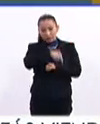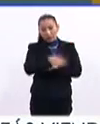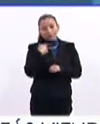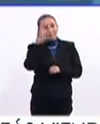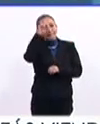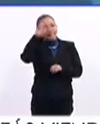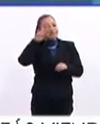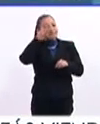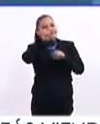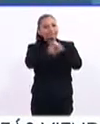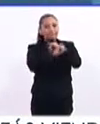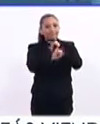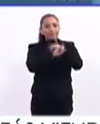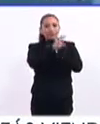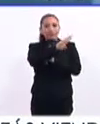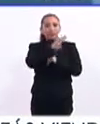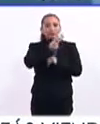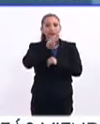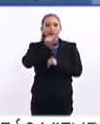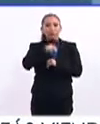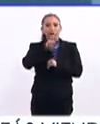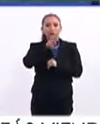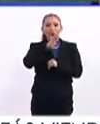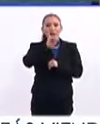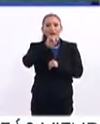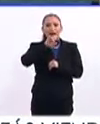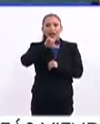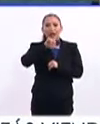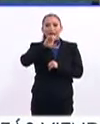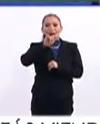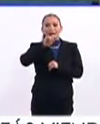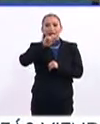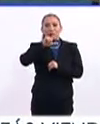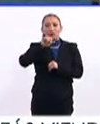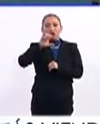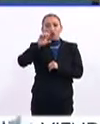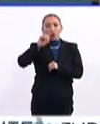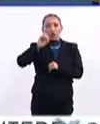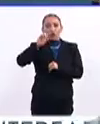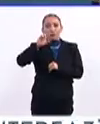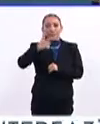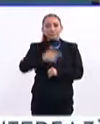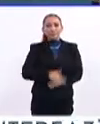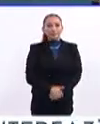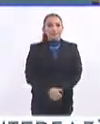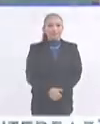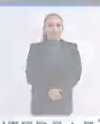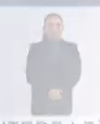te recomendamos ingresar a la página www.bienalcartel.org.